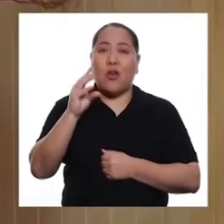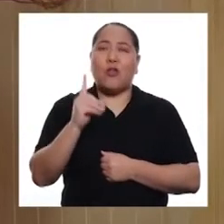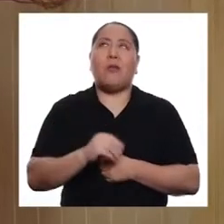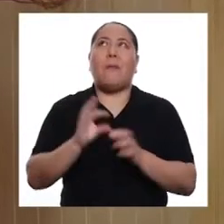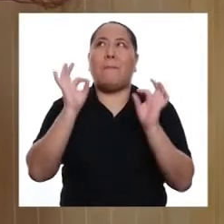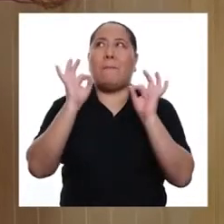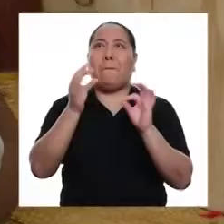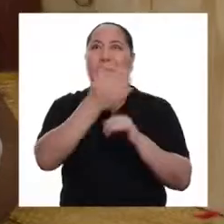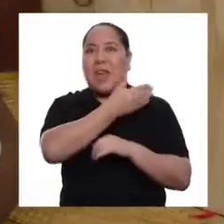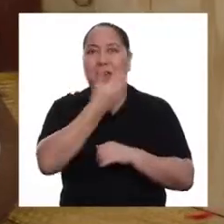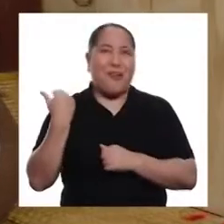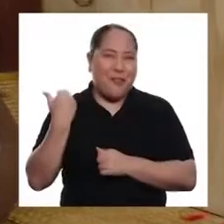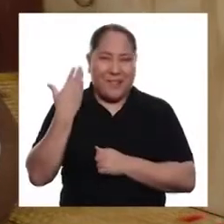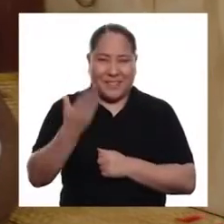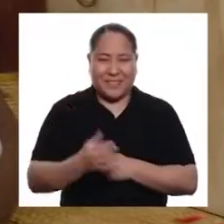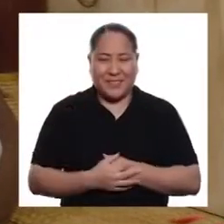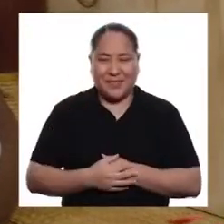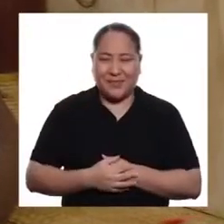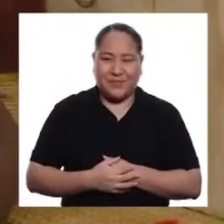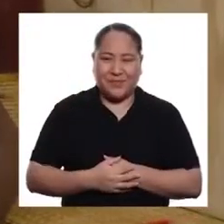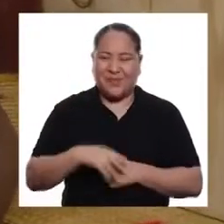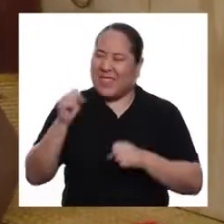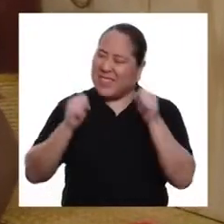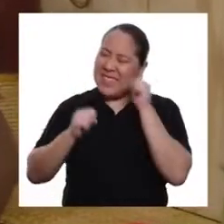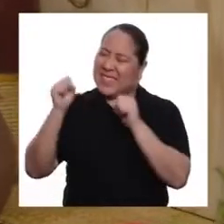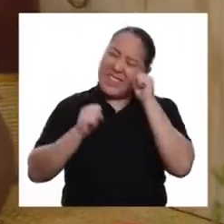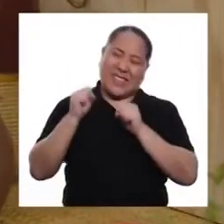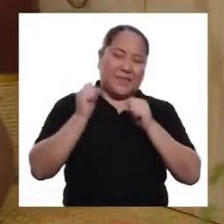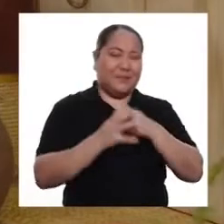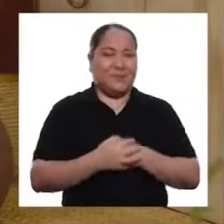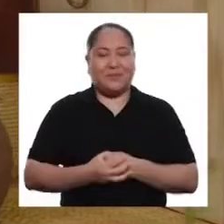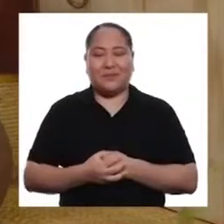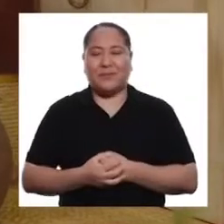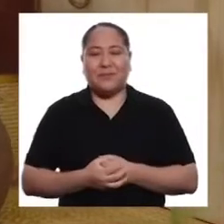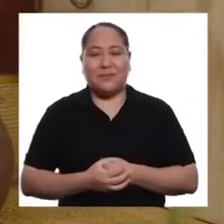son los mejores. ¡Sí!